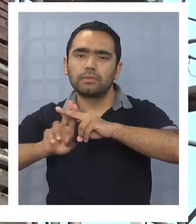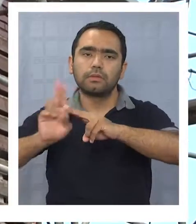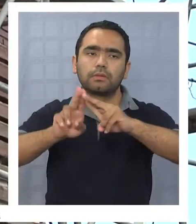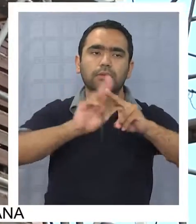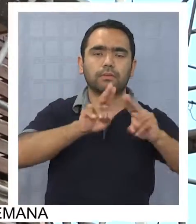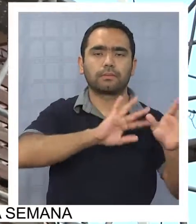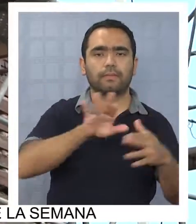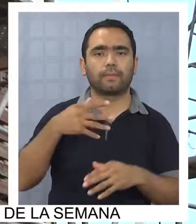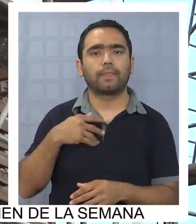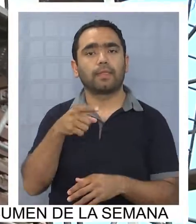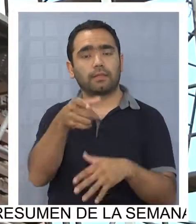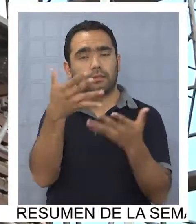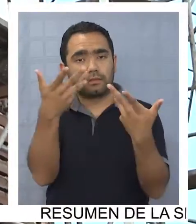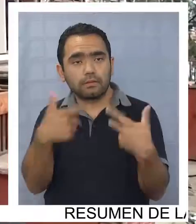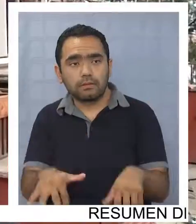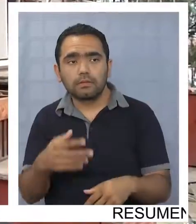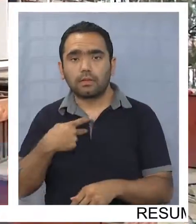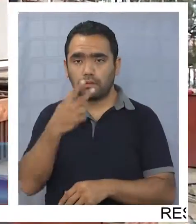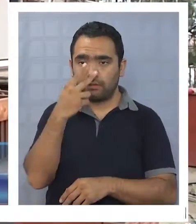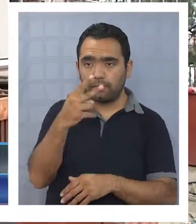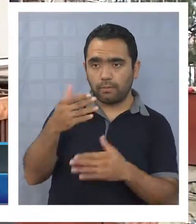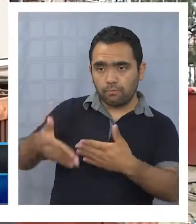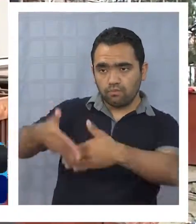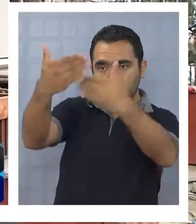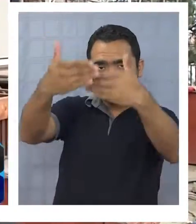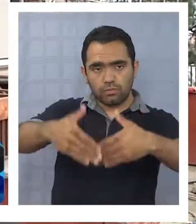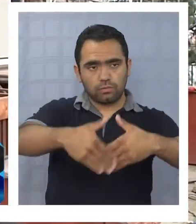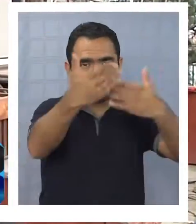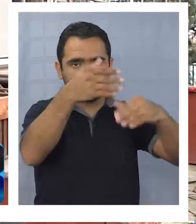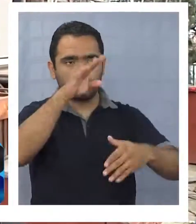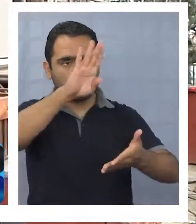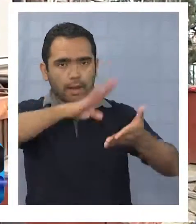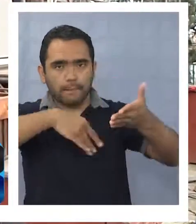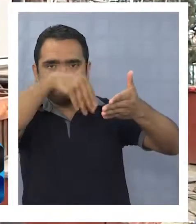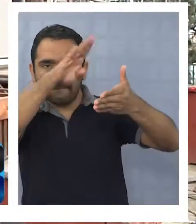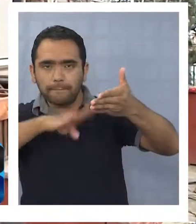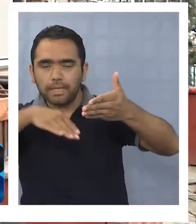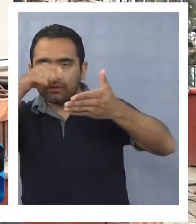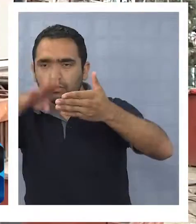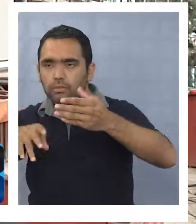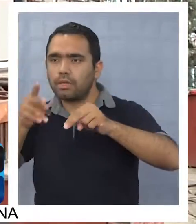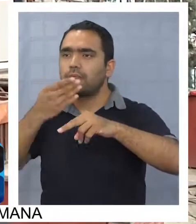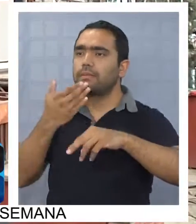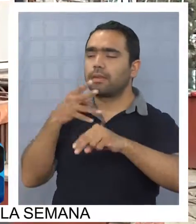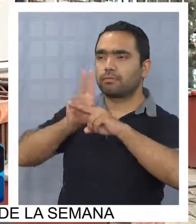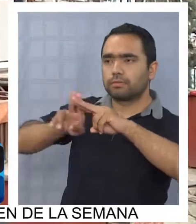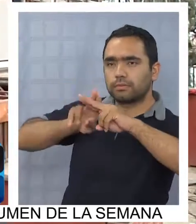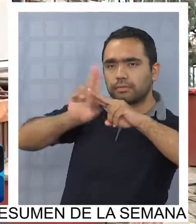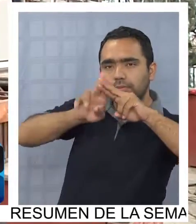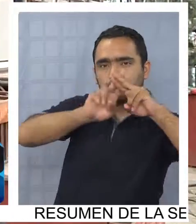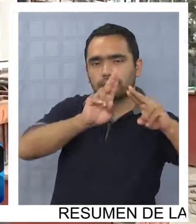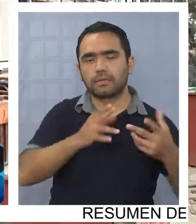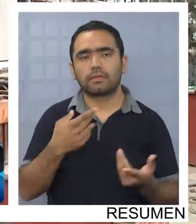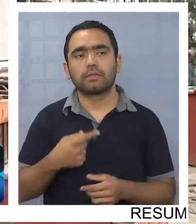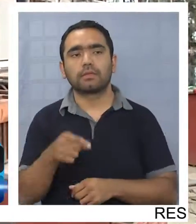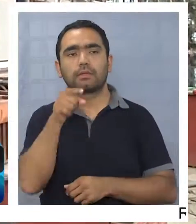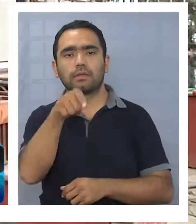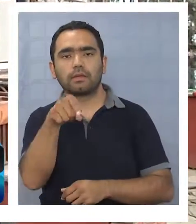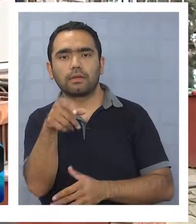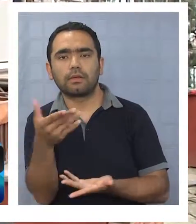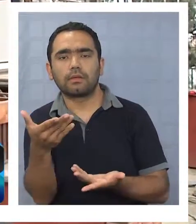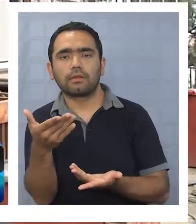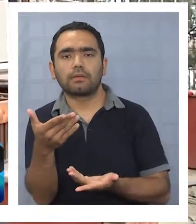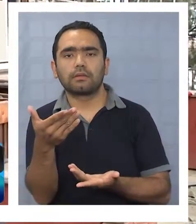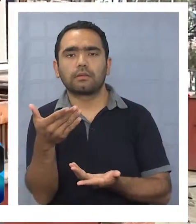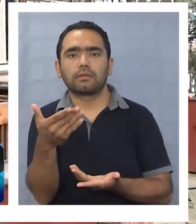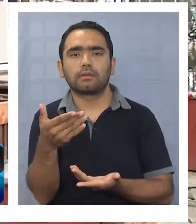lo que se ve son los muros, reparación y pintura de los muros de los edificios, esta celosía